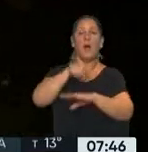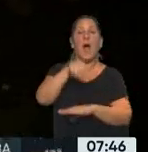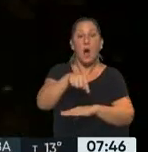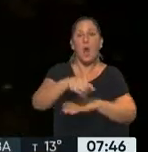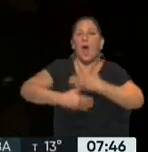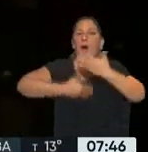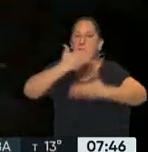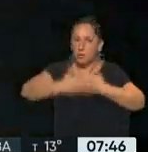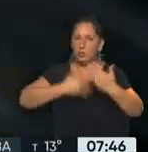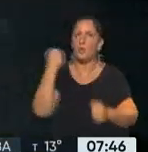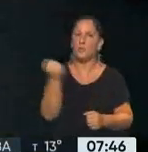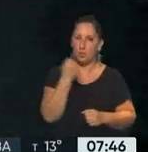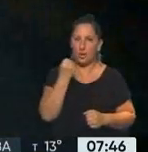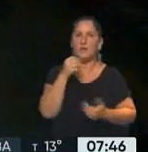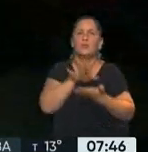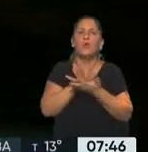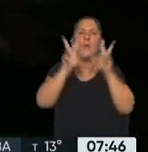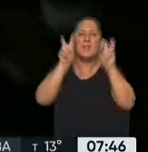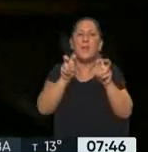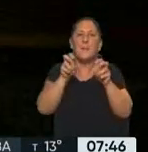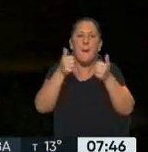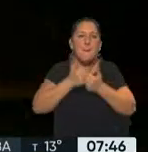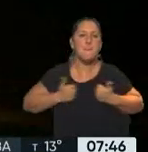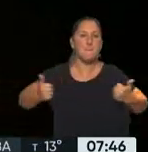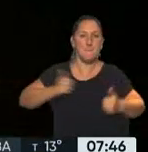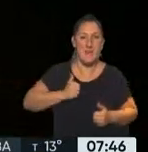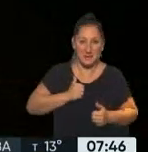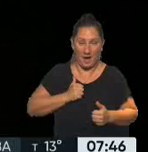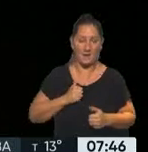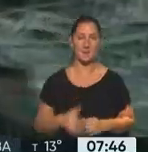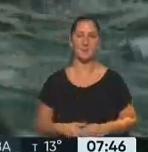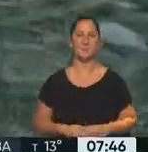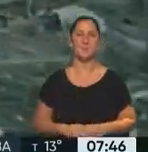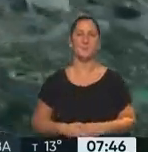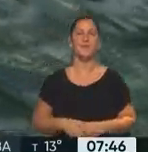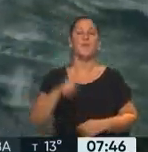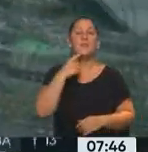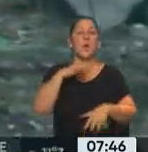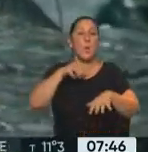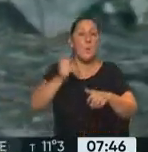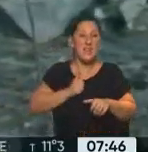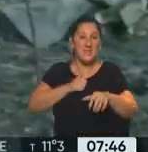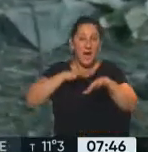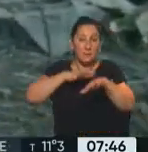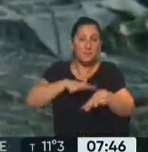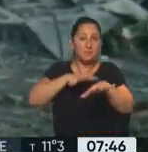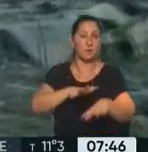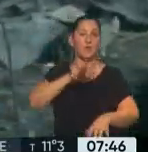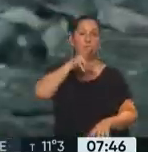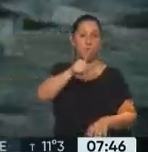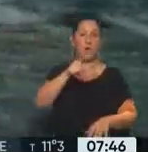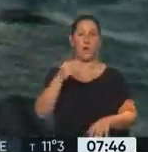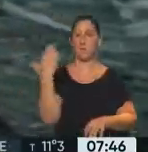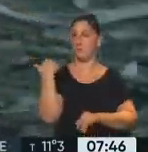avances importantes en lo que se refiere al frente militar. Estamos hablando de un avance militar ruso que anunció hace